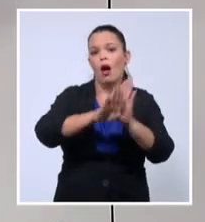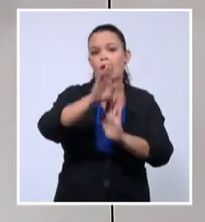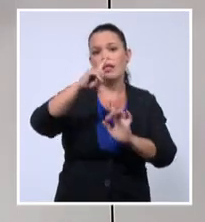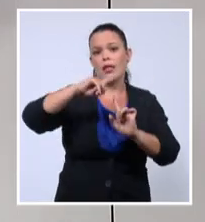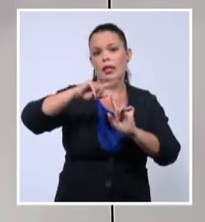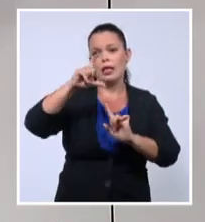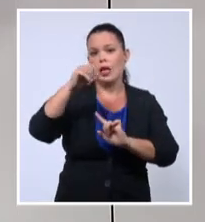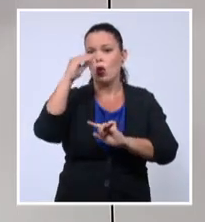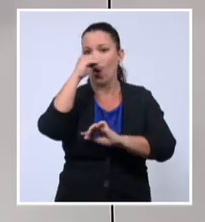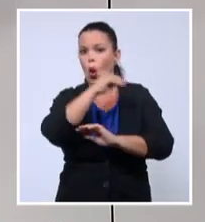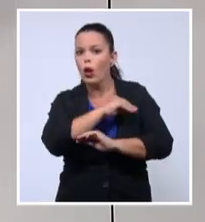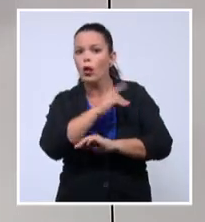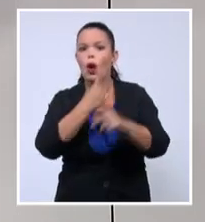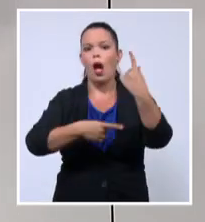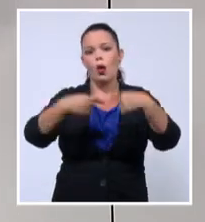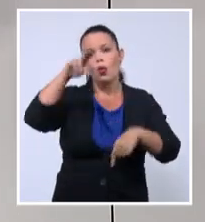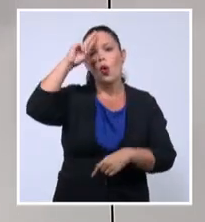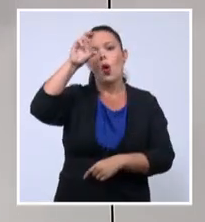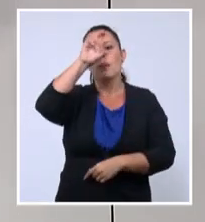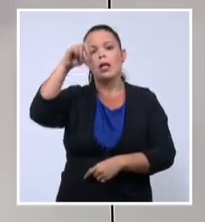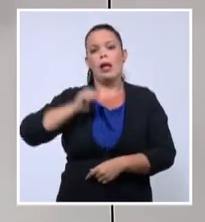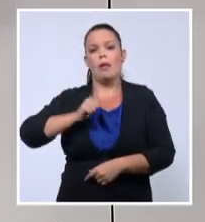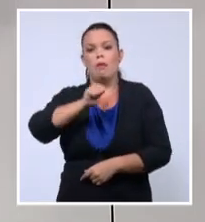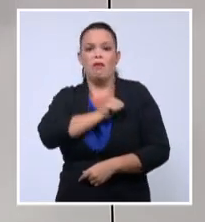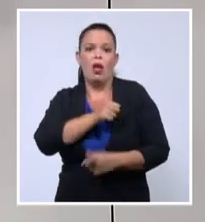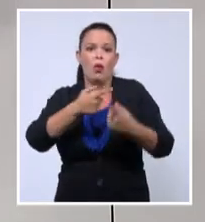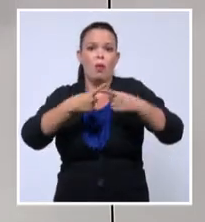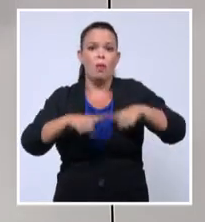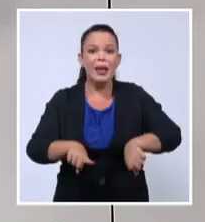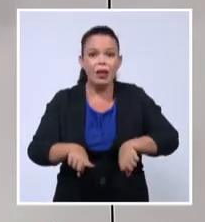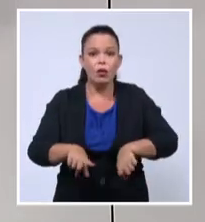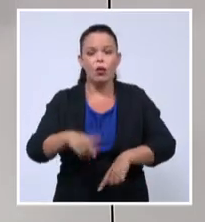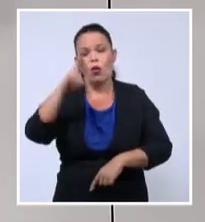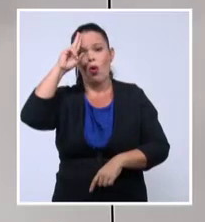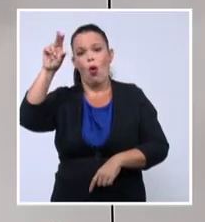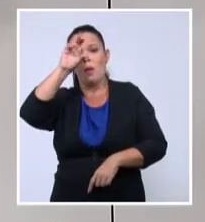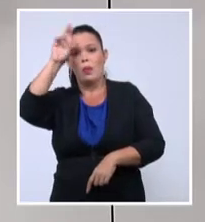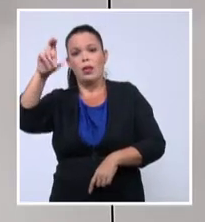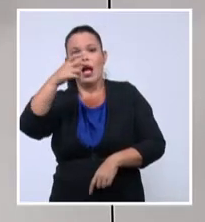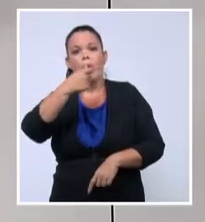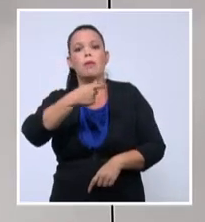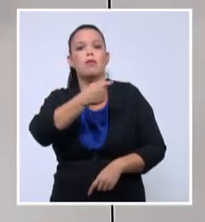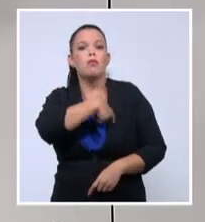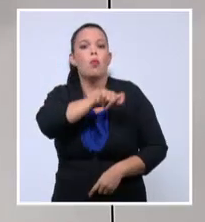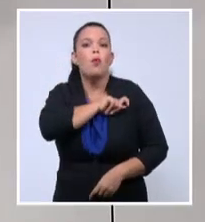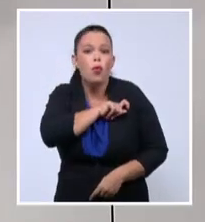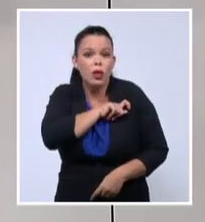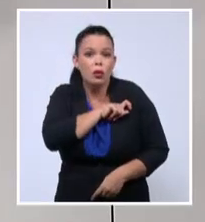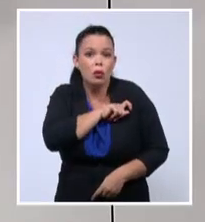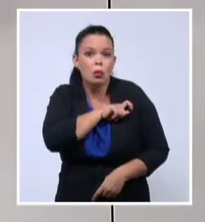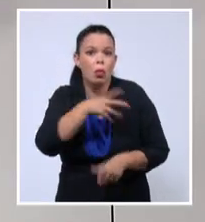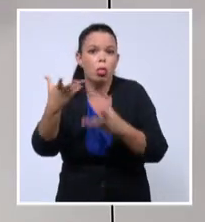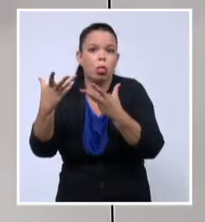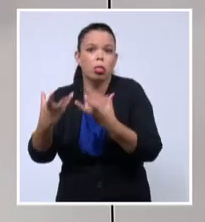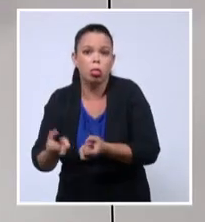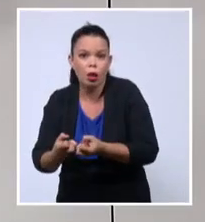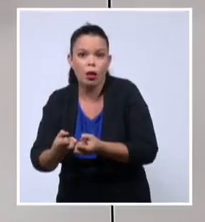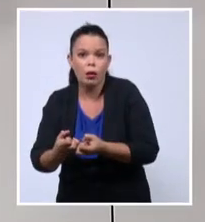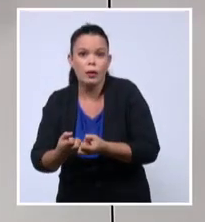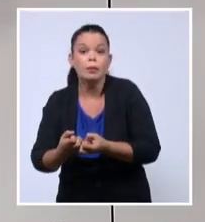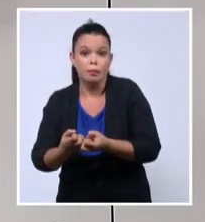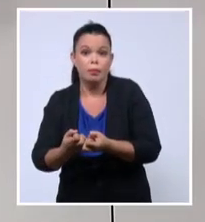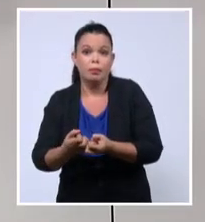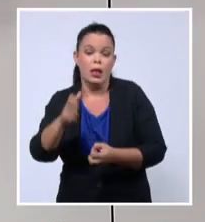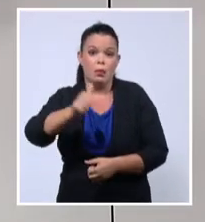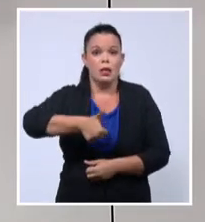poco desarrollo en las escasas clínicas públicas, por cierto, insuficientes. Biden insiste en el uso de la mascarilla para